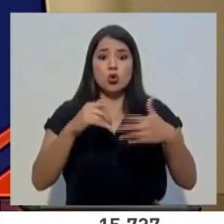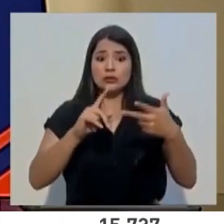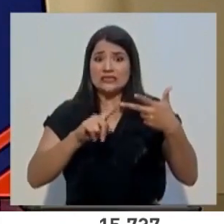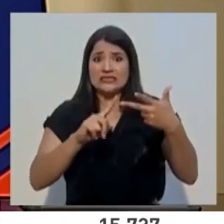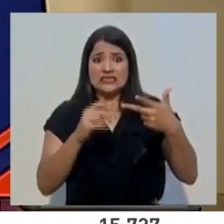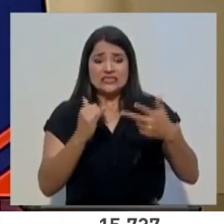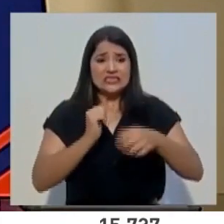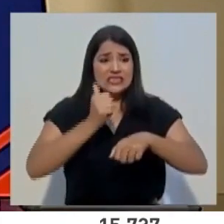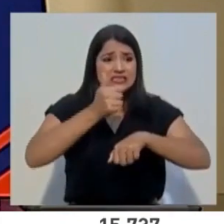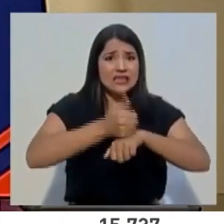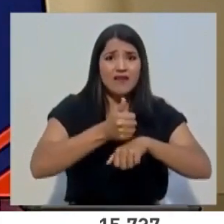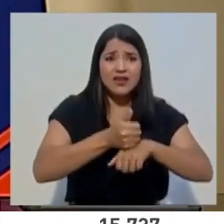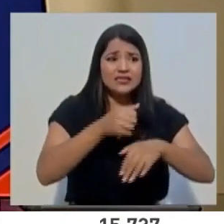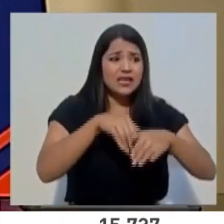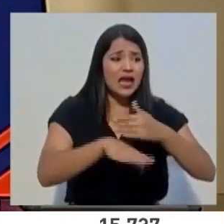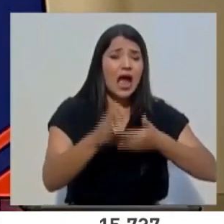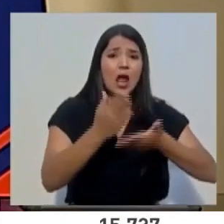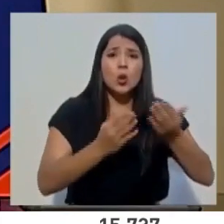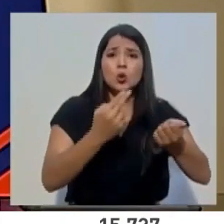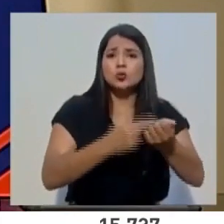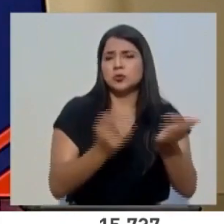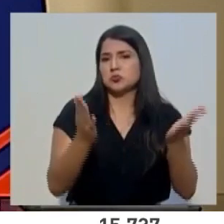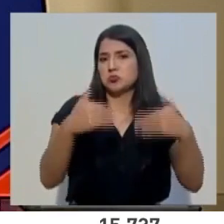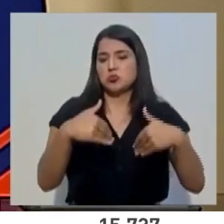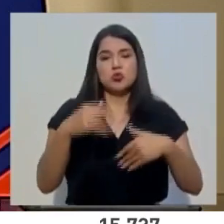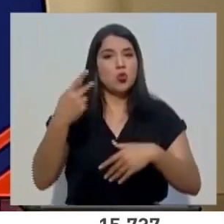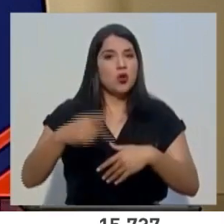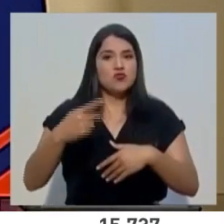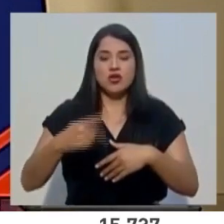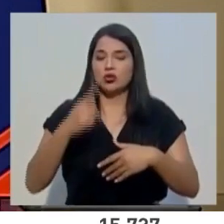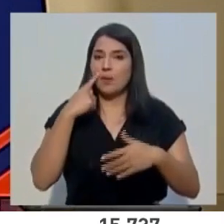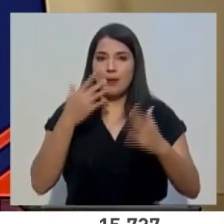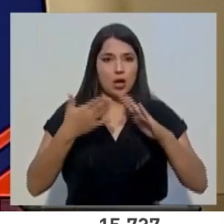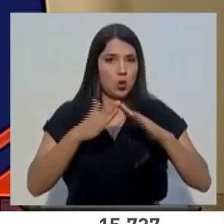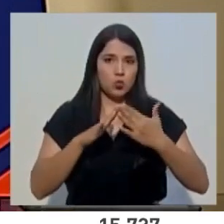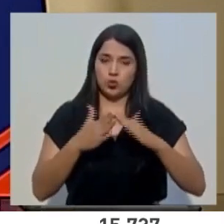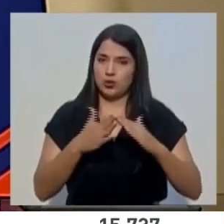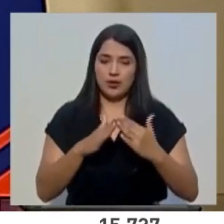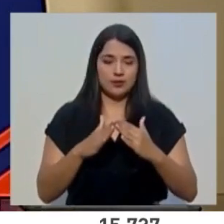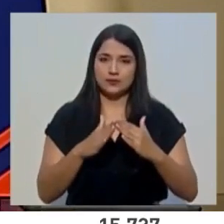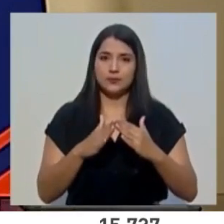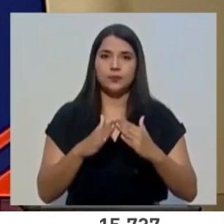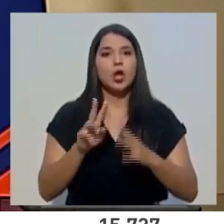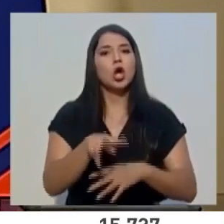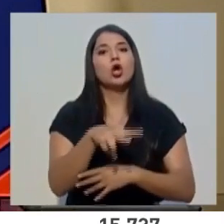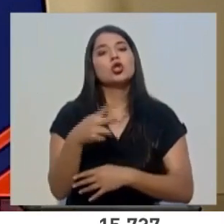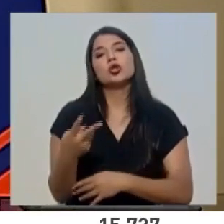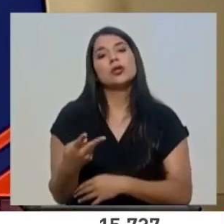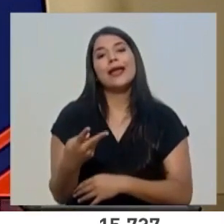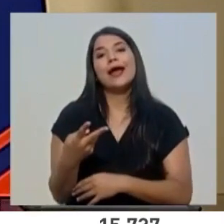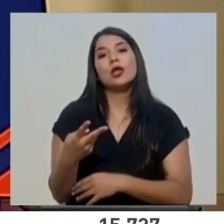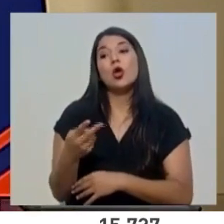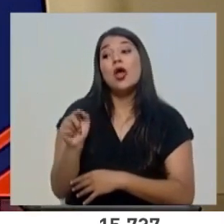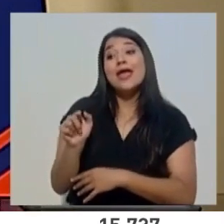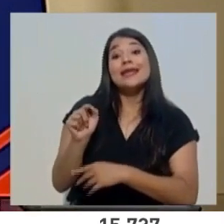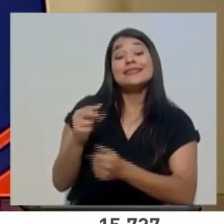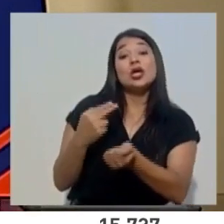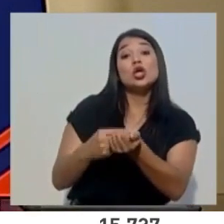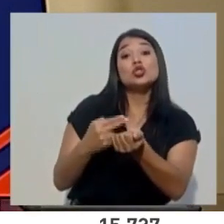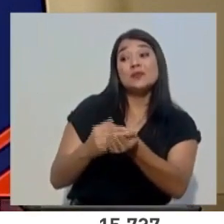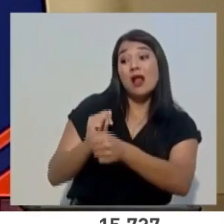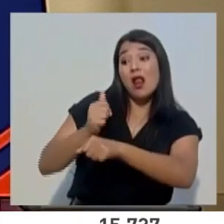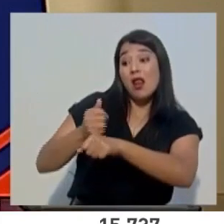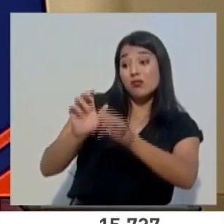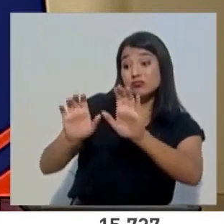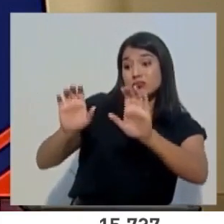comunidades a donde estas unidades se trasladan. Más bien apoyan las capacidades